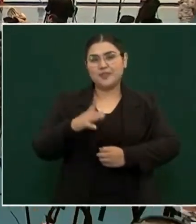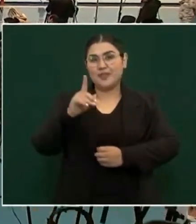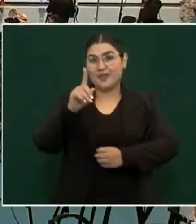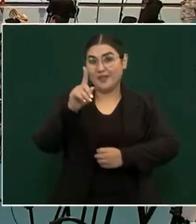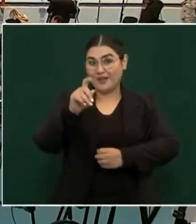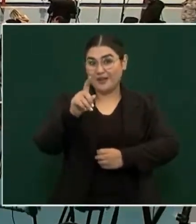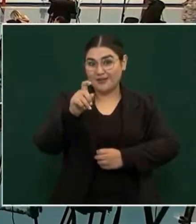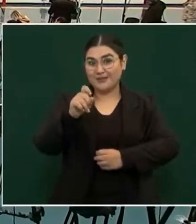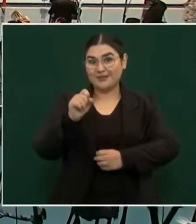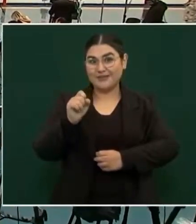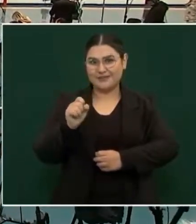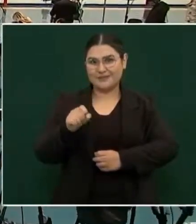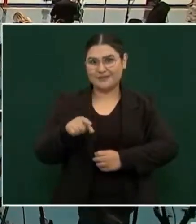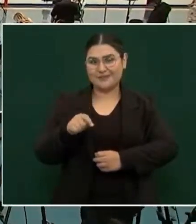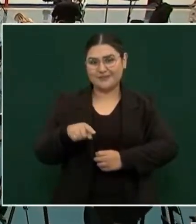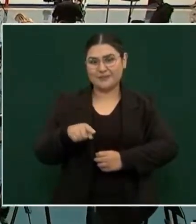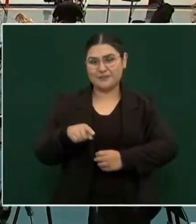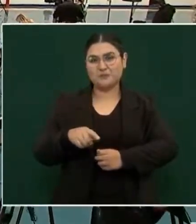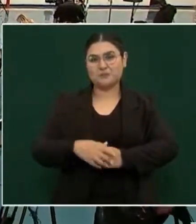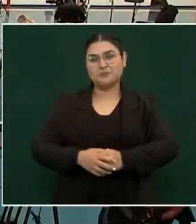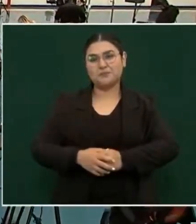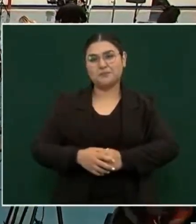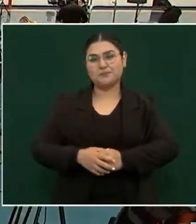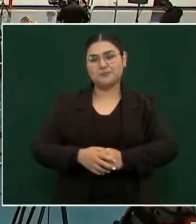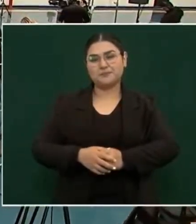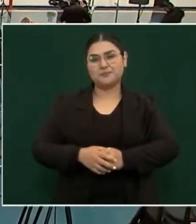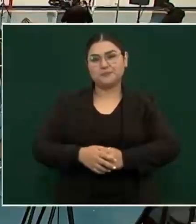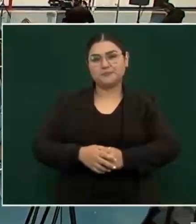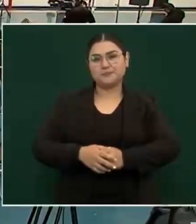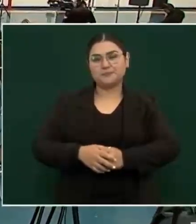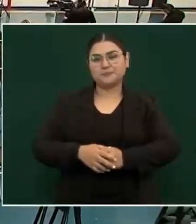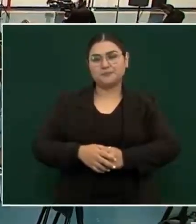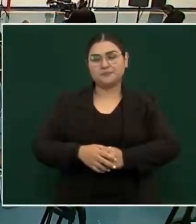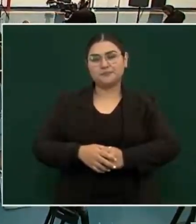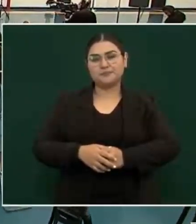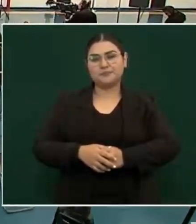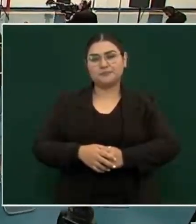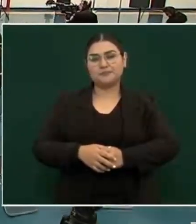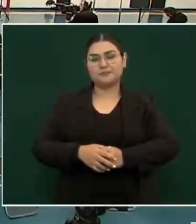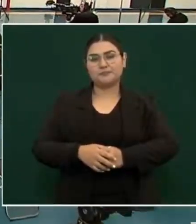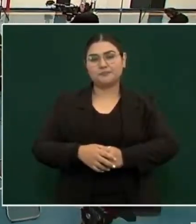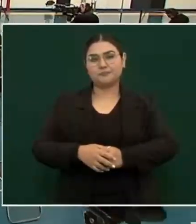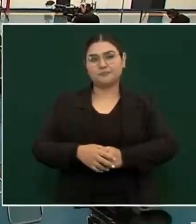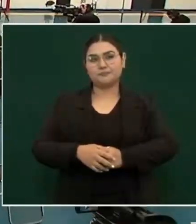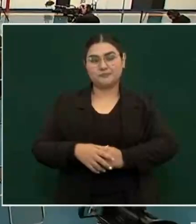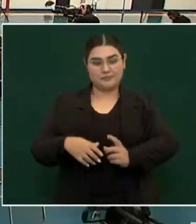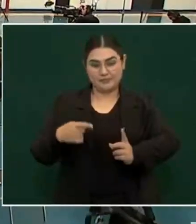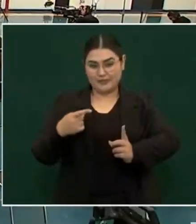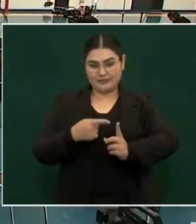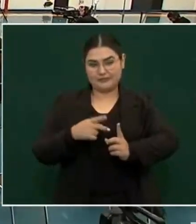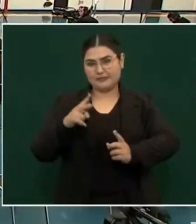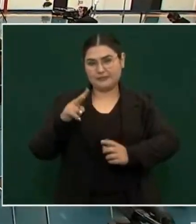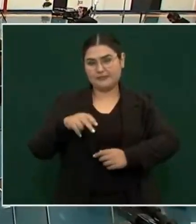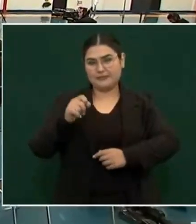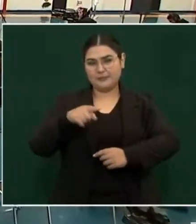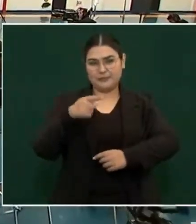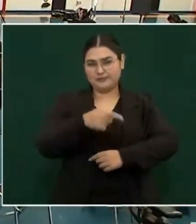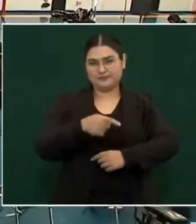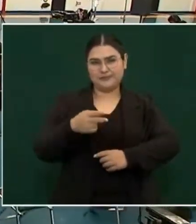agua y es algo también extraordinario